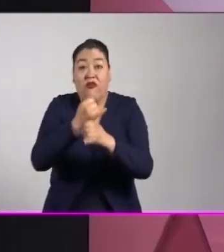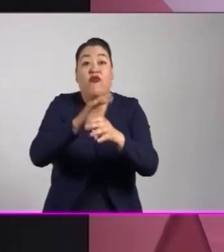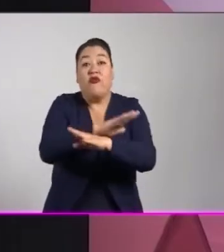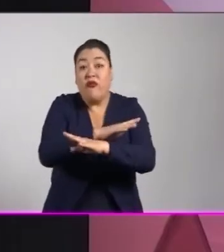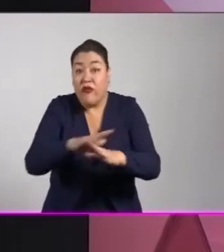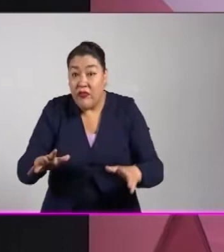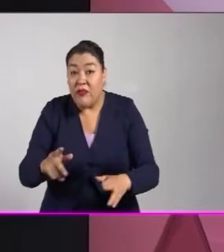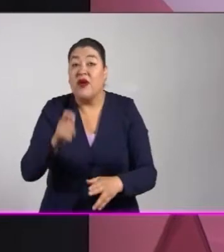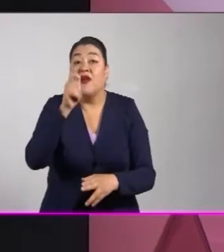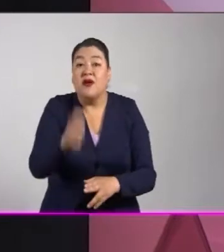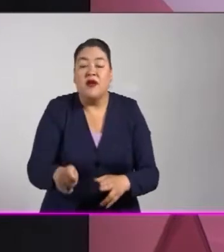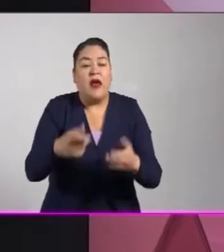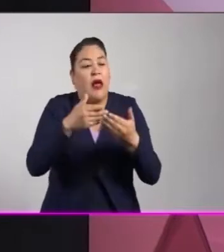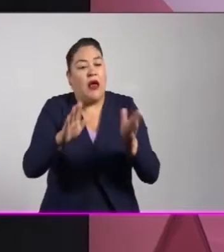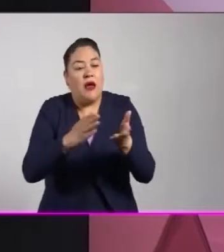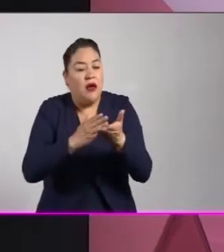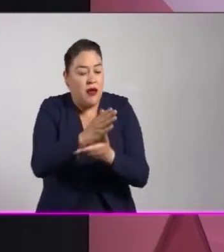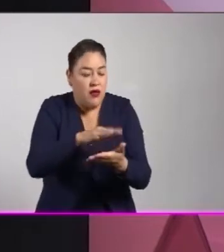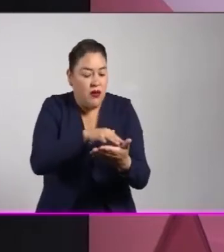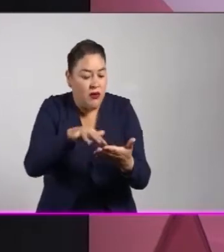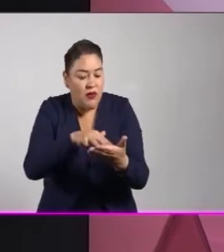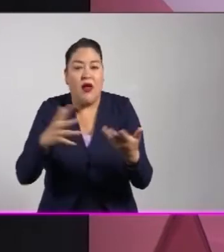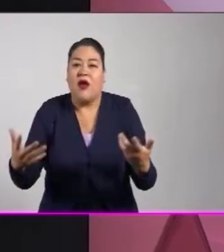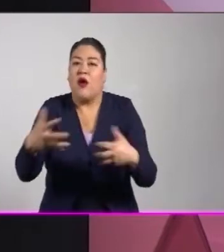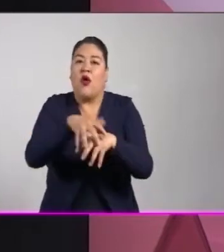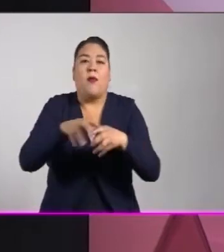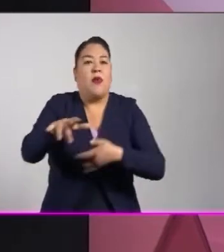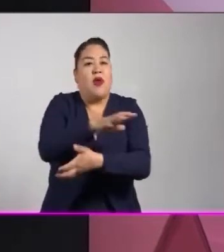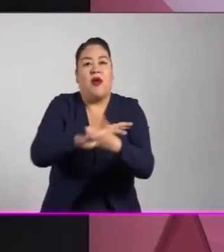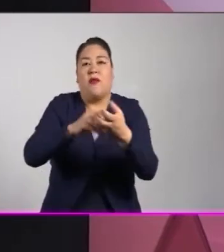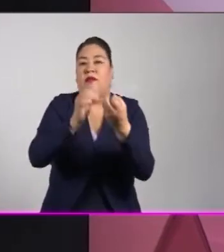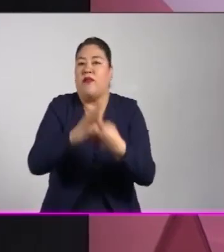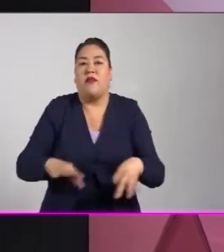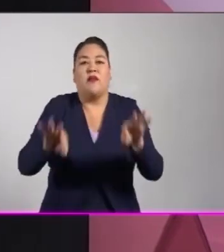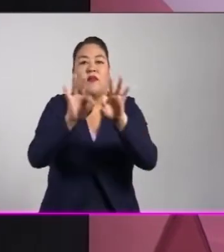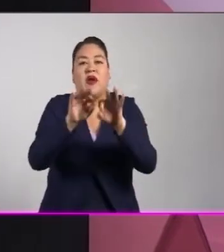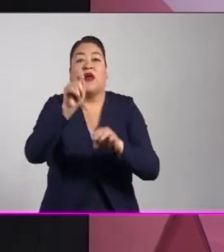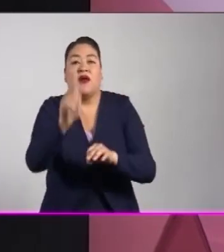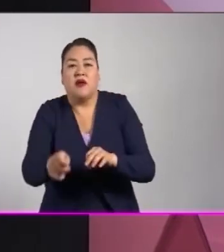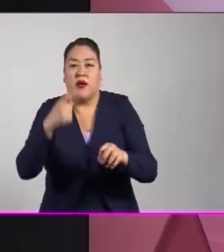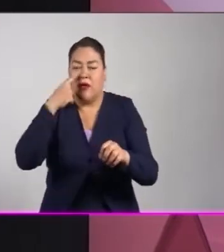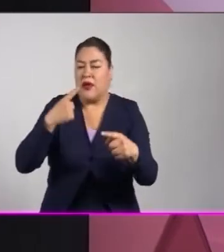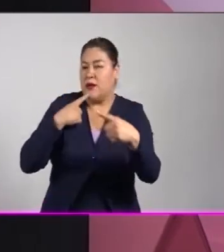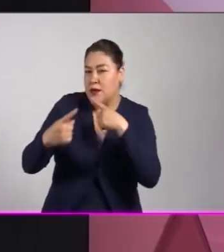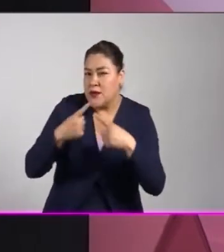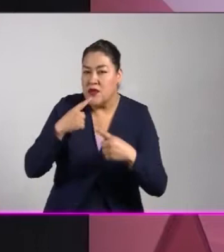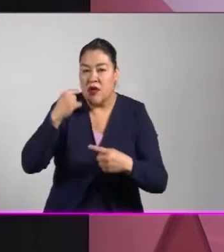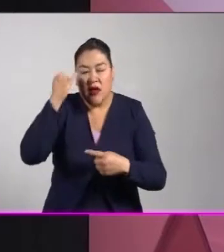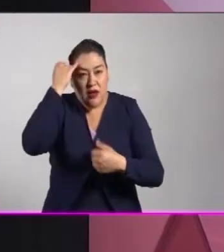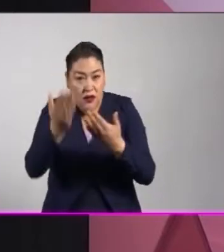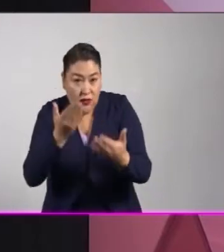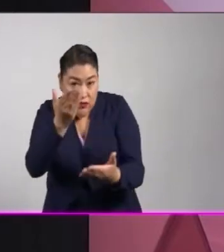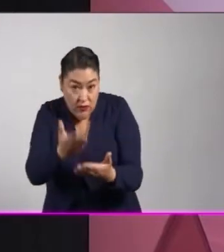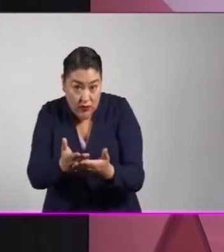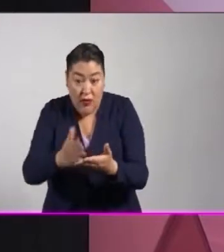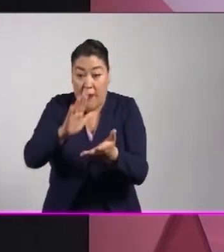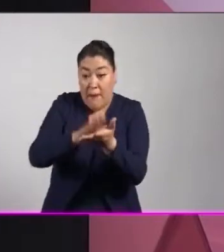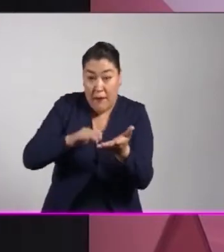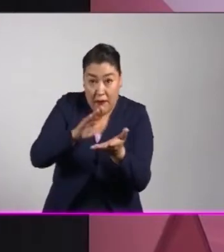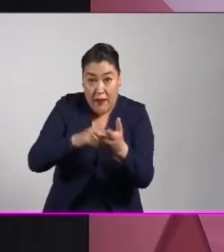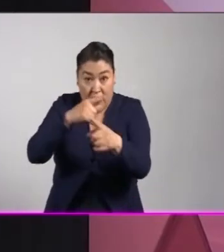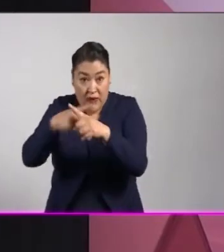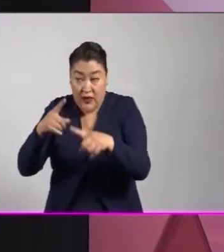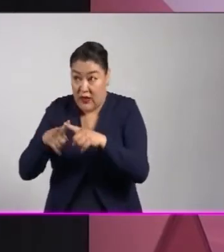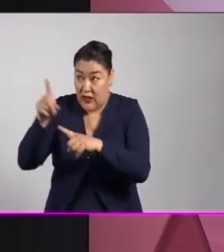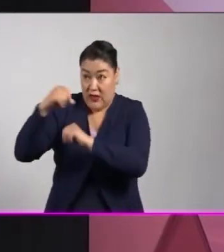deben ser accesibles y deben ser incluyentes. Esto significa que los debates, las propuestas e incluso los documentos que las